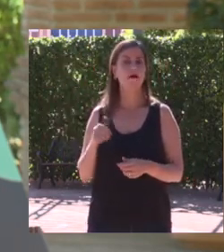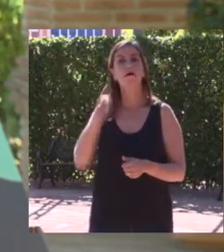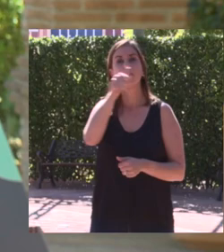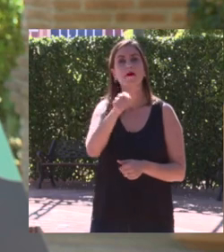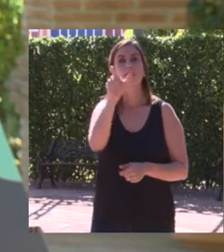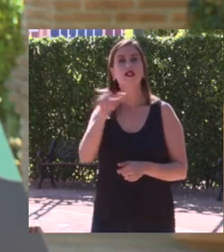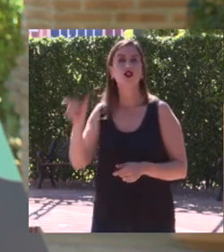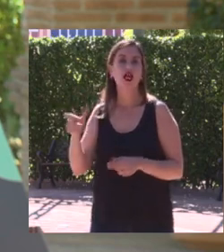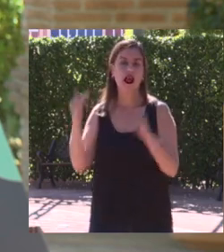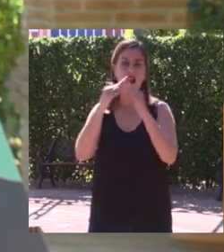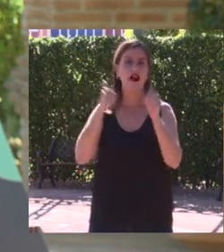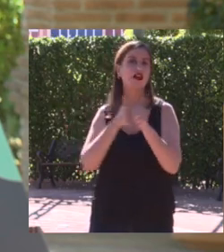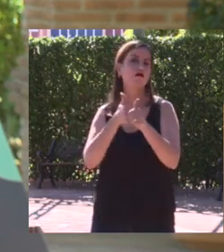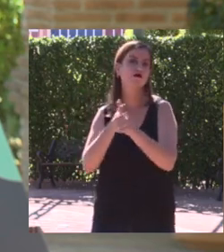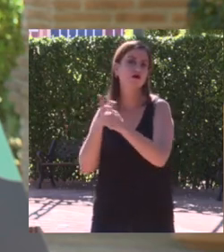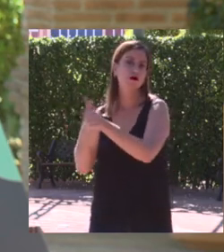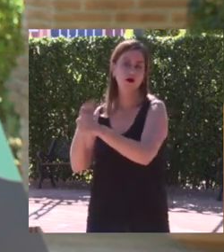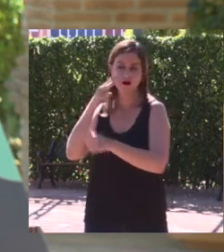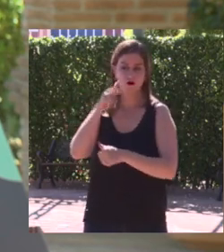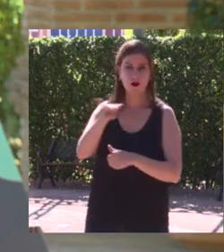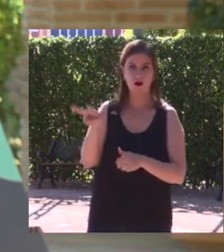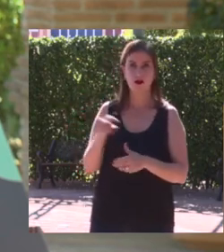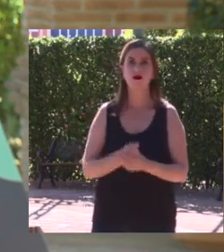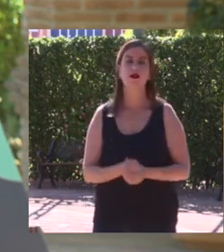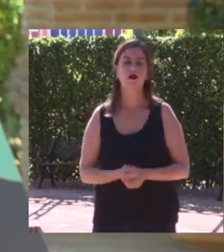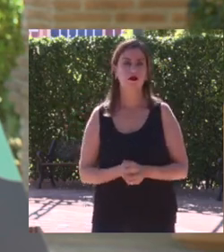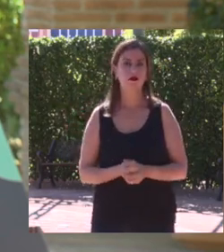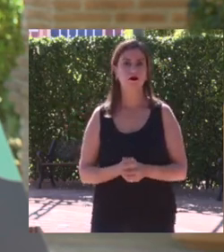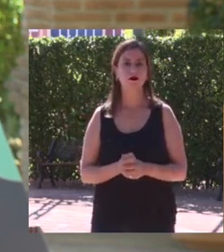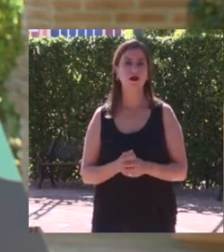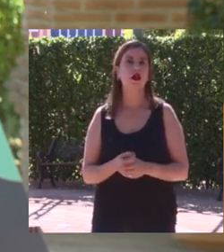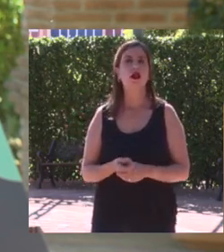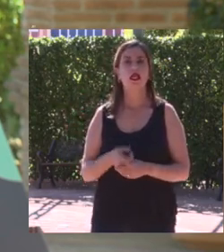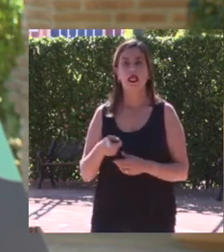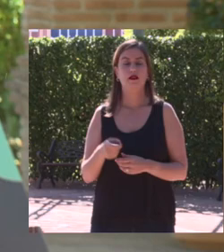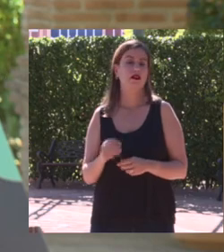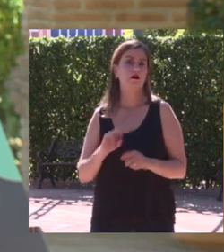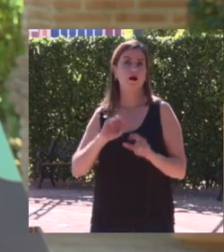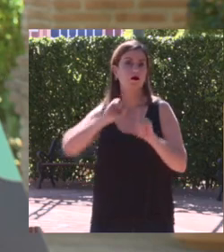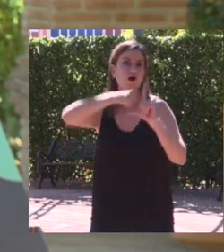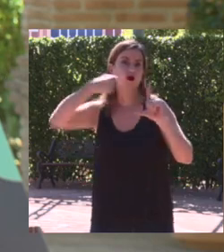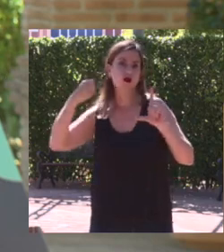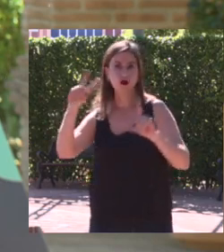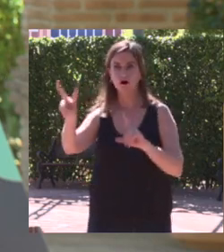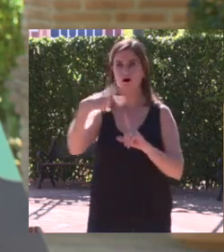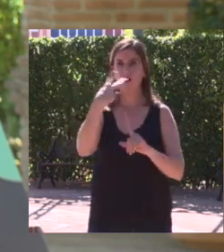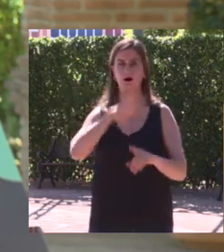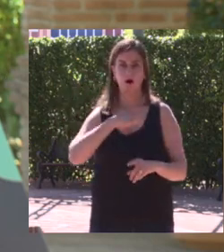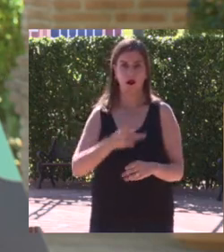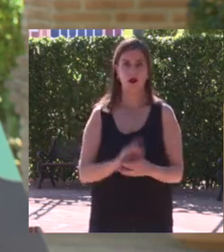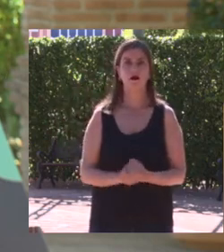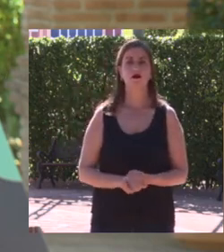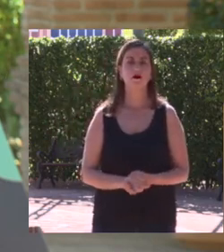sus casas, través de la conexión que se ha establecido para esta tarde.